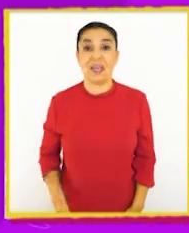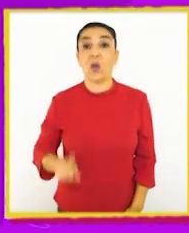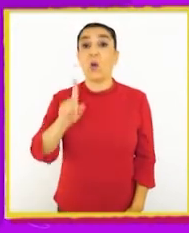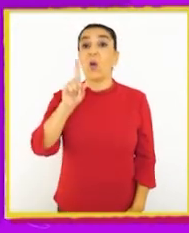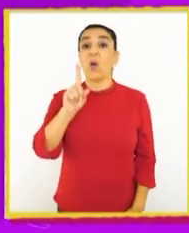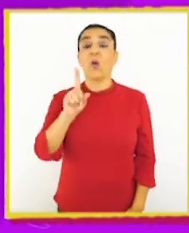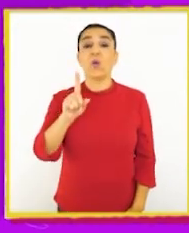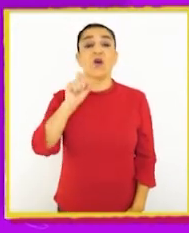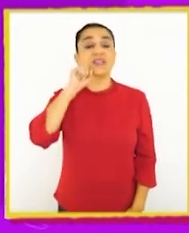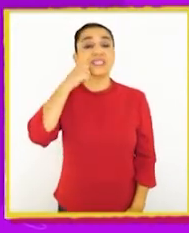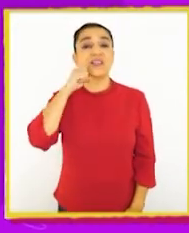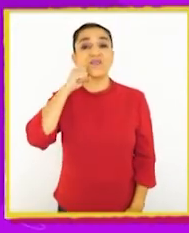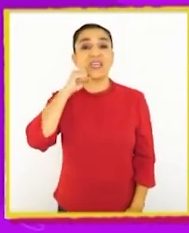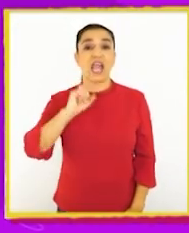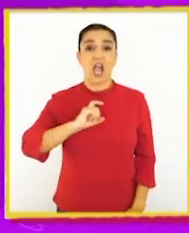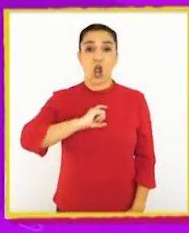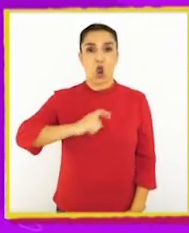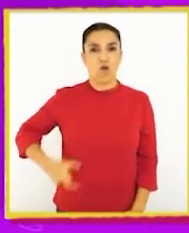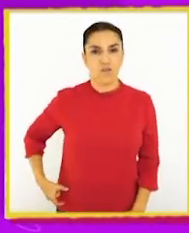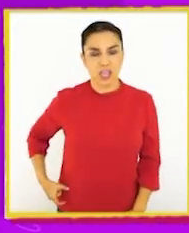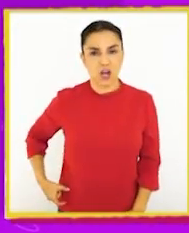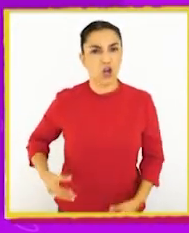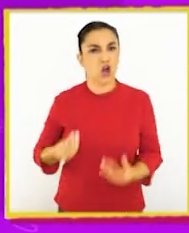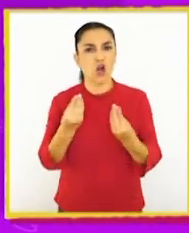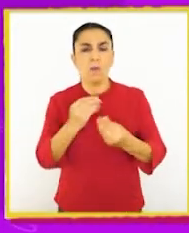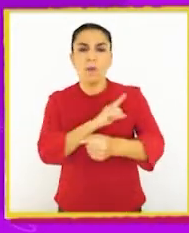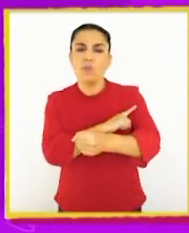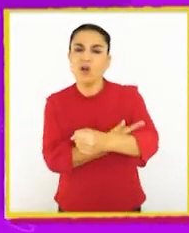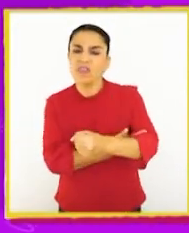Uno que se refiere al gobierno. ¿Cómo se llama ese poder? poder?